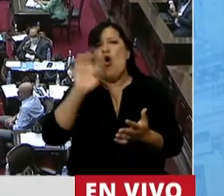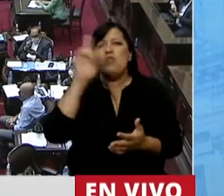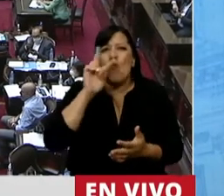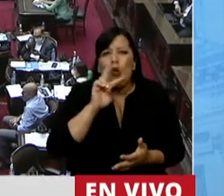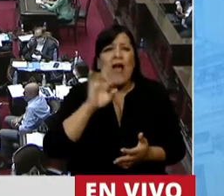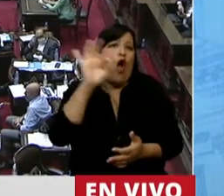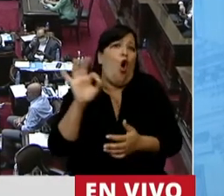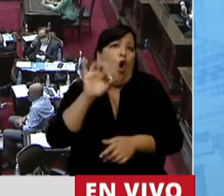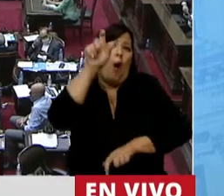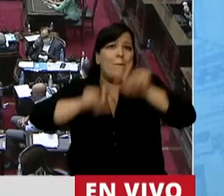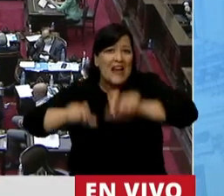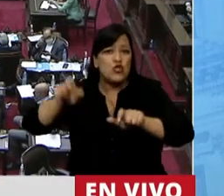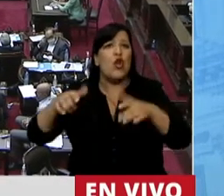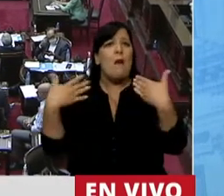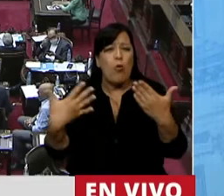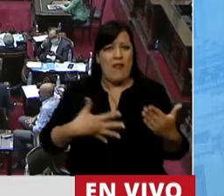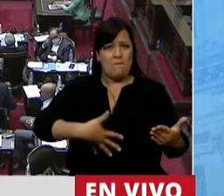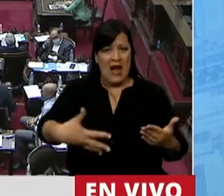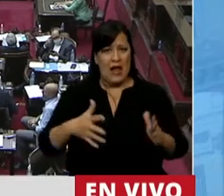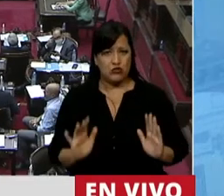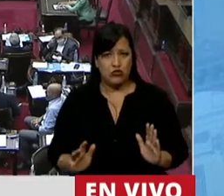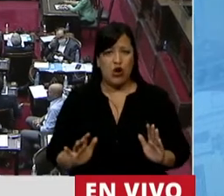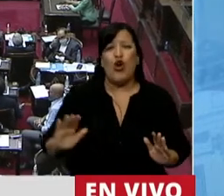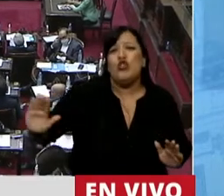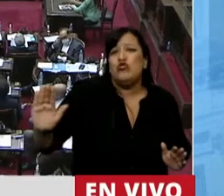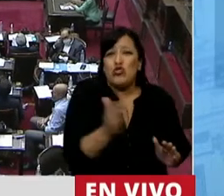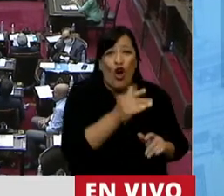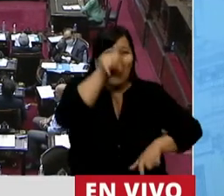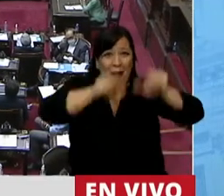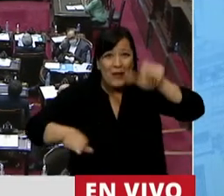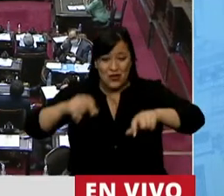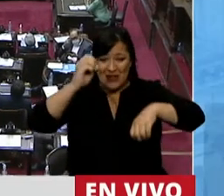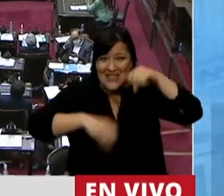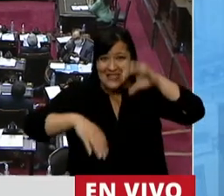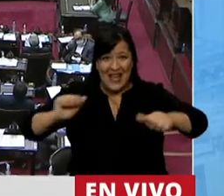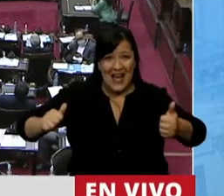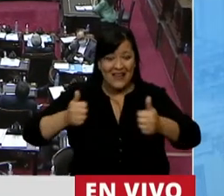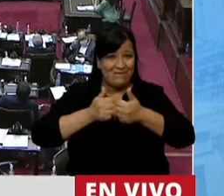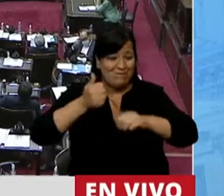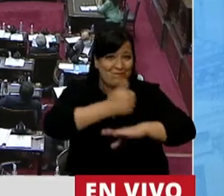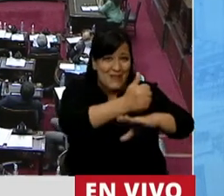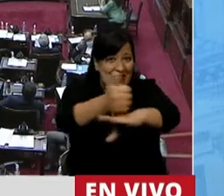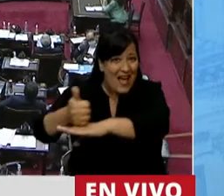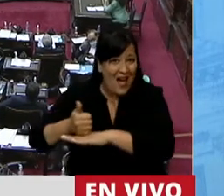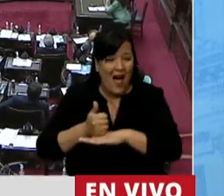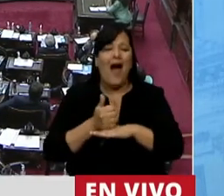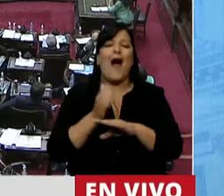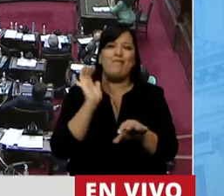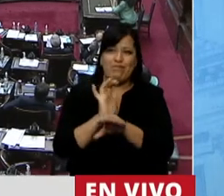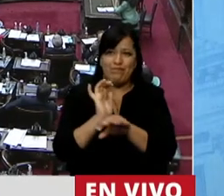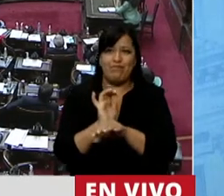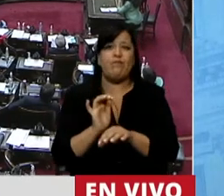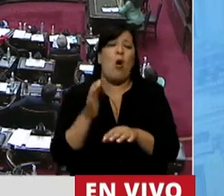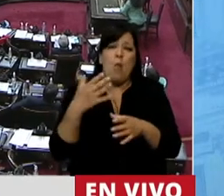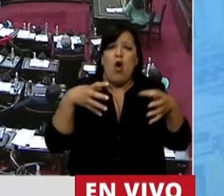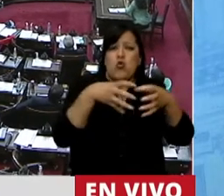o personas gestantes, que todos los que estamos acá, de una manera u otra, o de